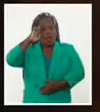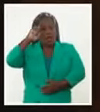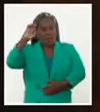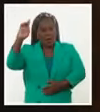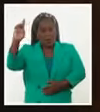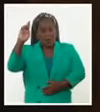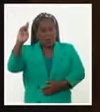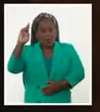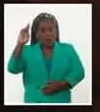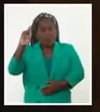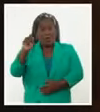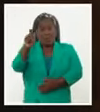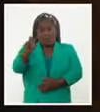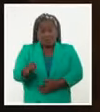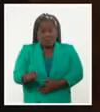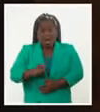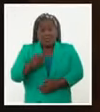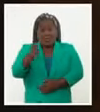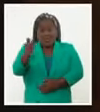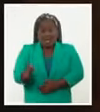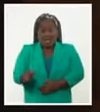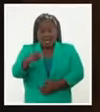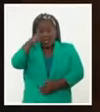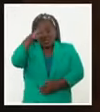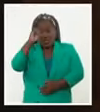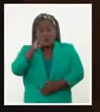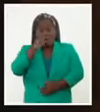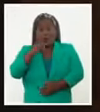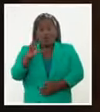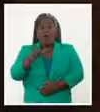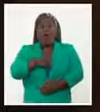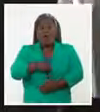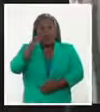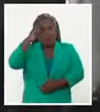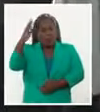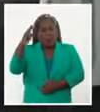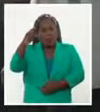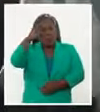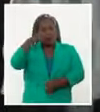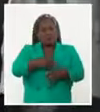interpretación personal del artista a nuestro eterno historiador de la ciudad.